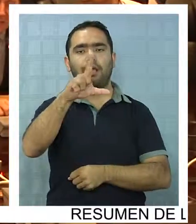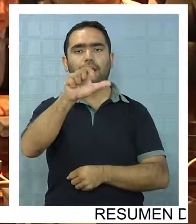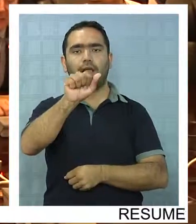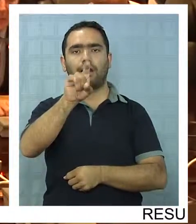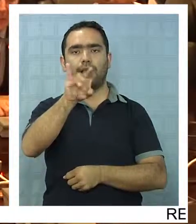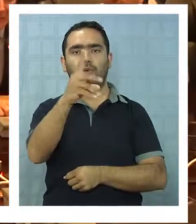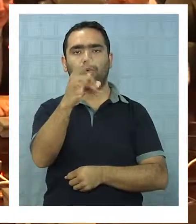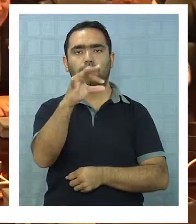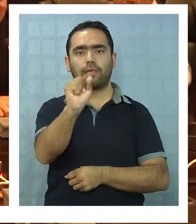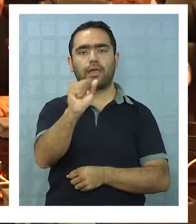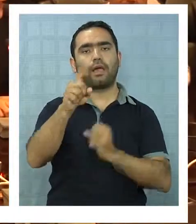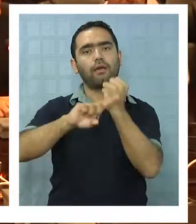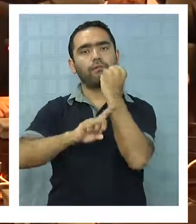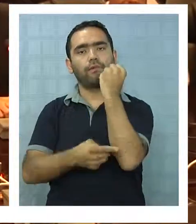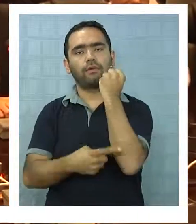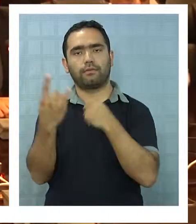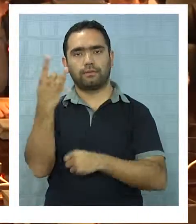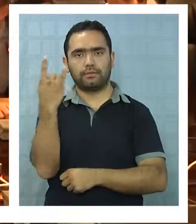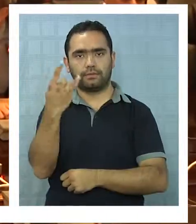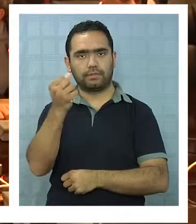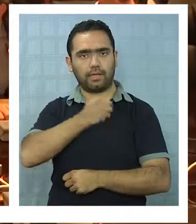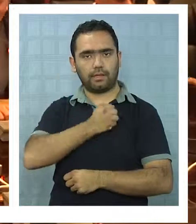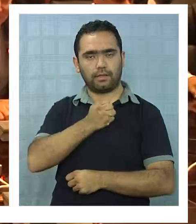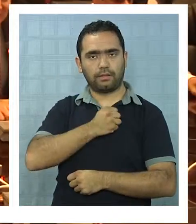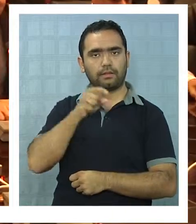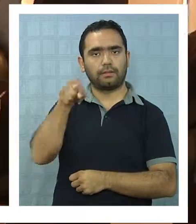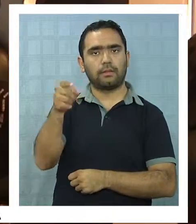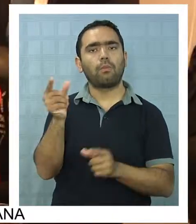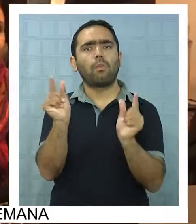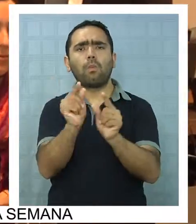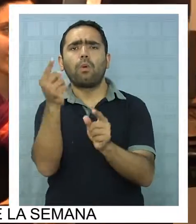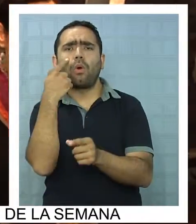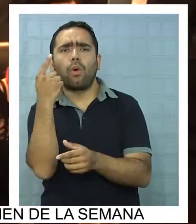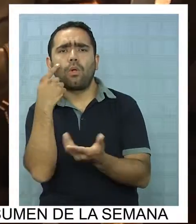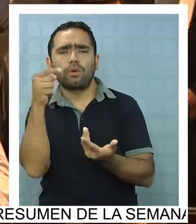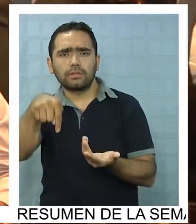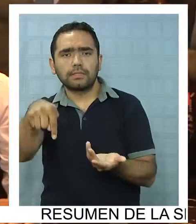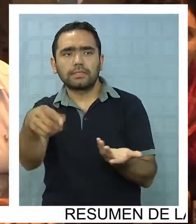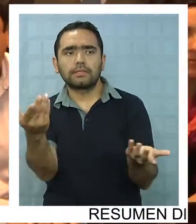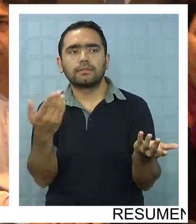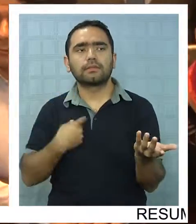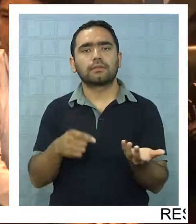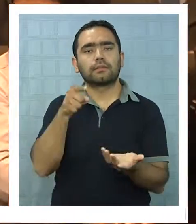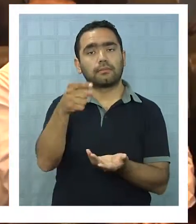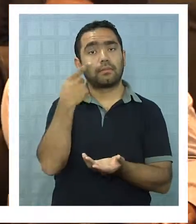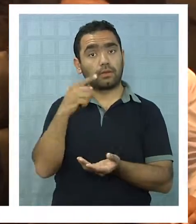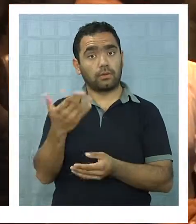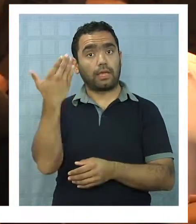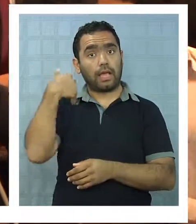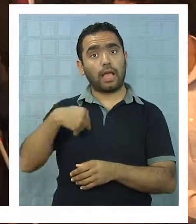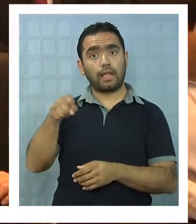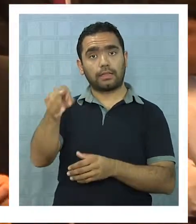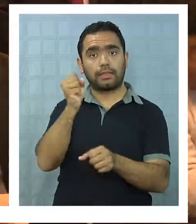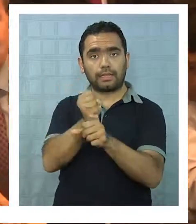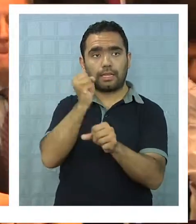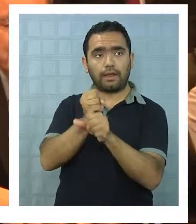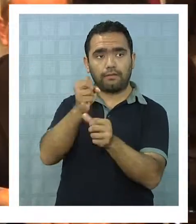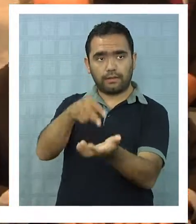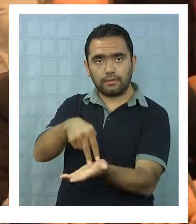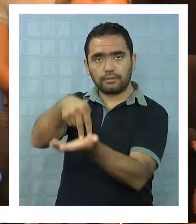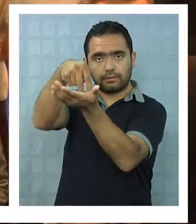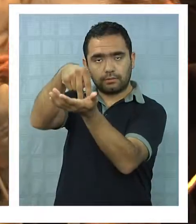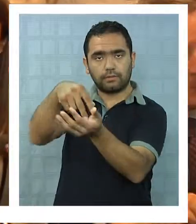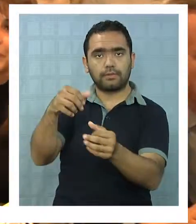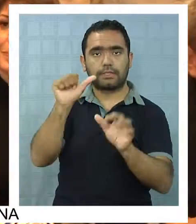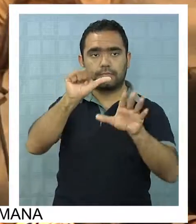de la Universidad Católica. Una figura poco conocida en la región, a pesar de que se desempeñó en Zona Franca durante seis